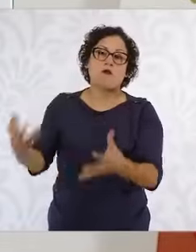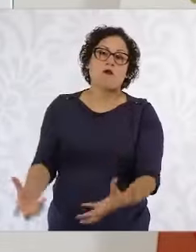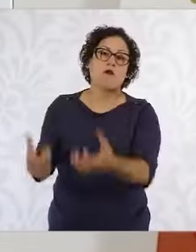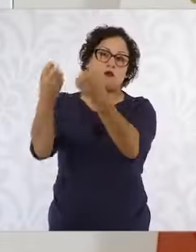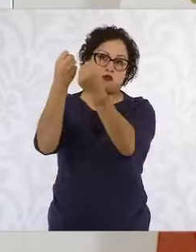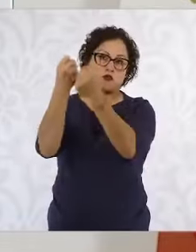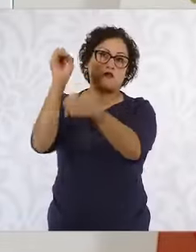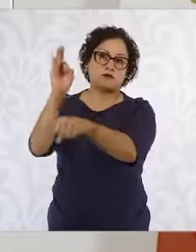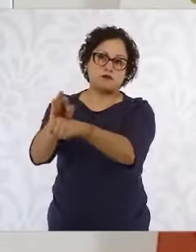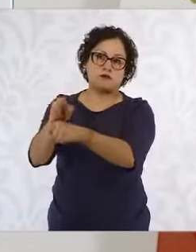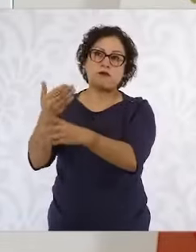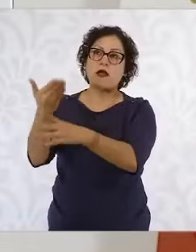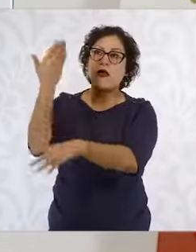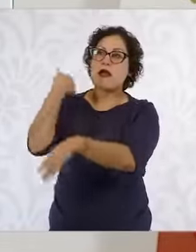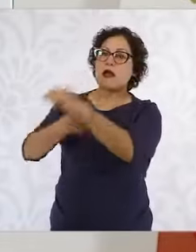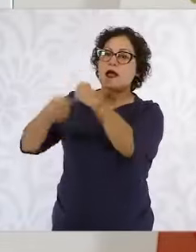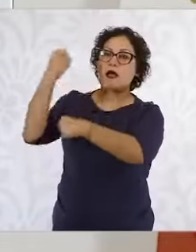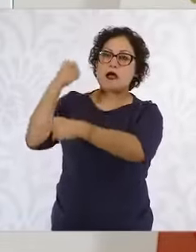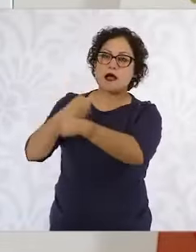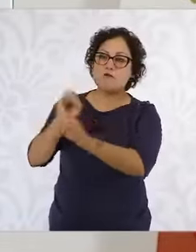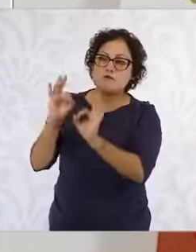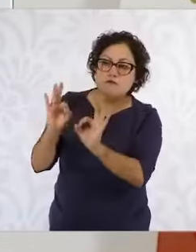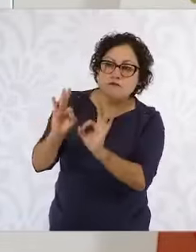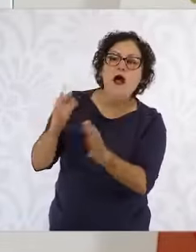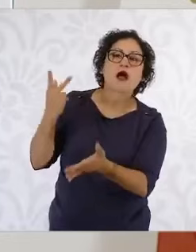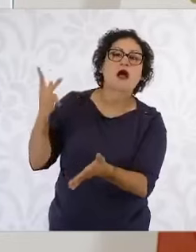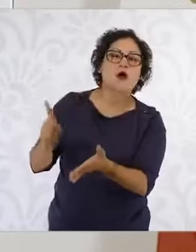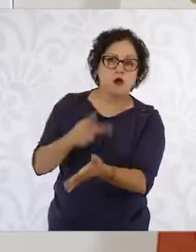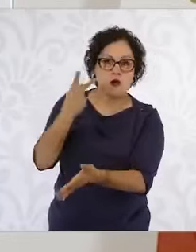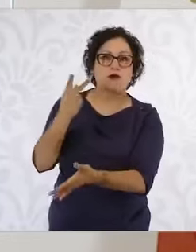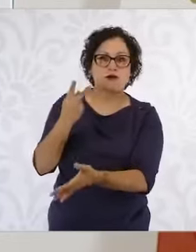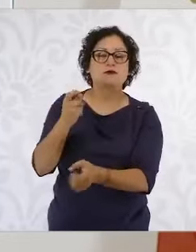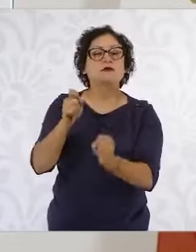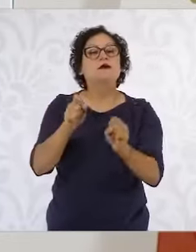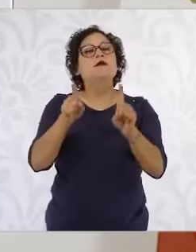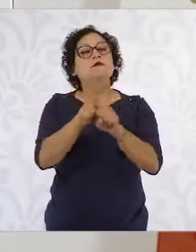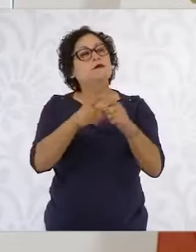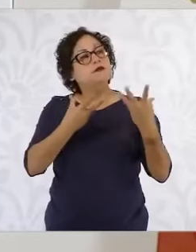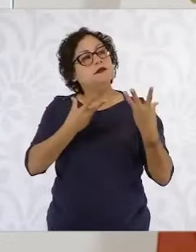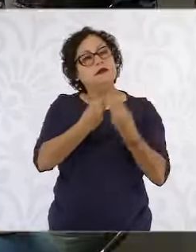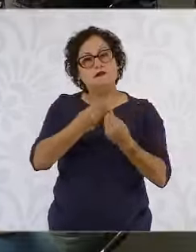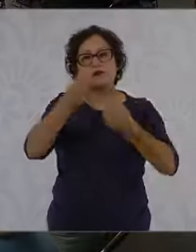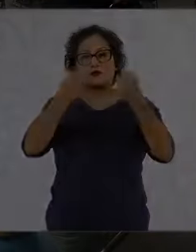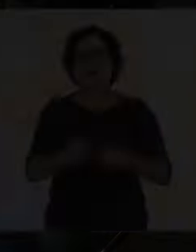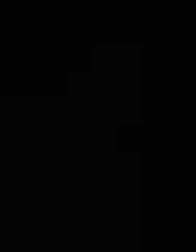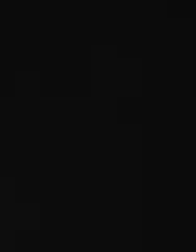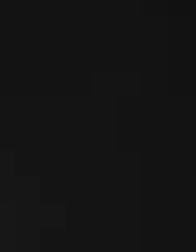de hace años y también en seguridad que estamos trabajando en ese tema.